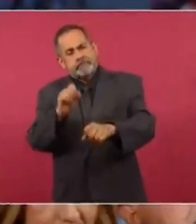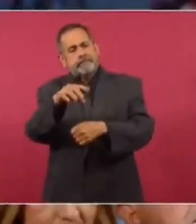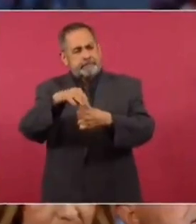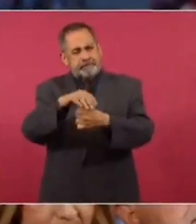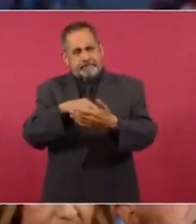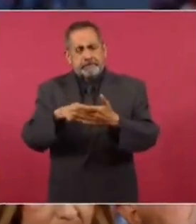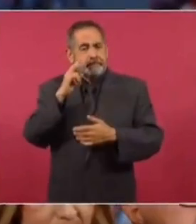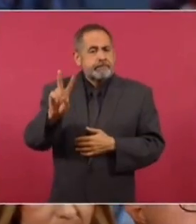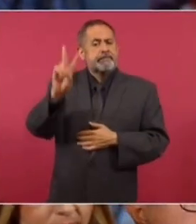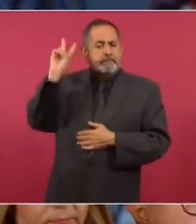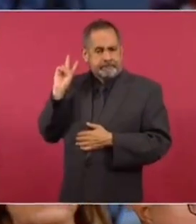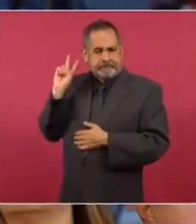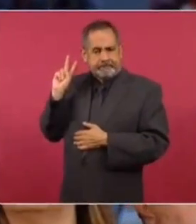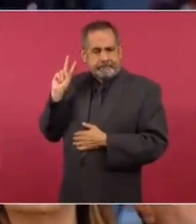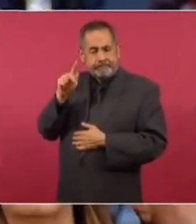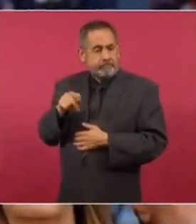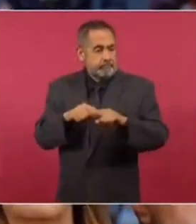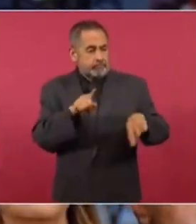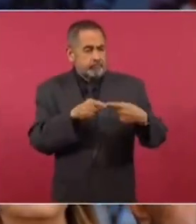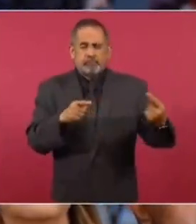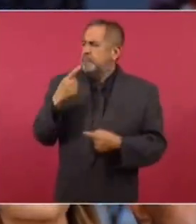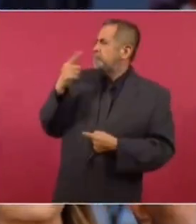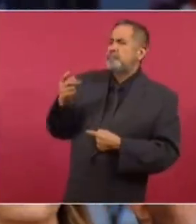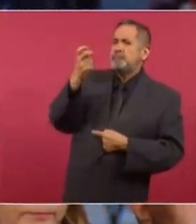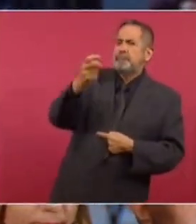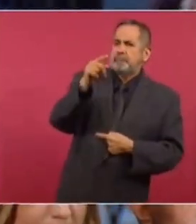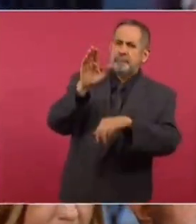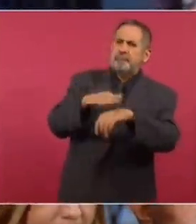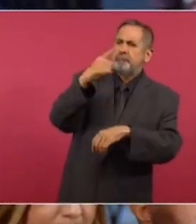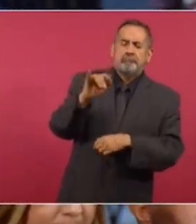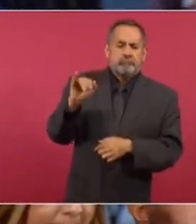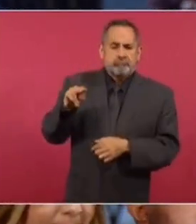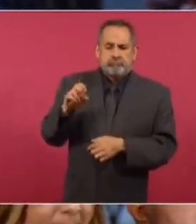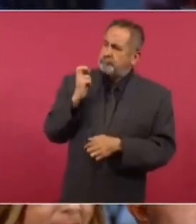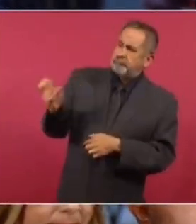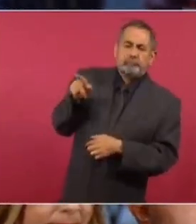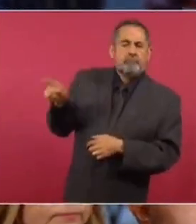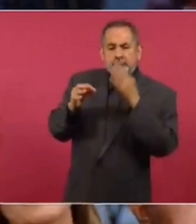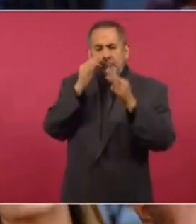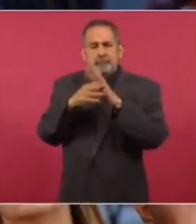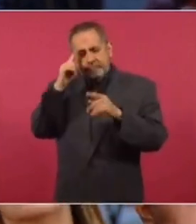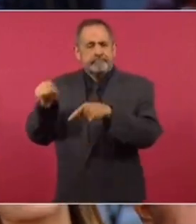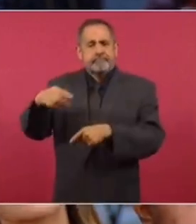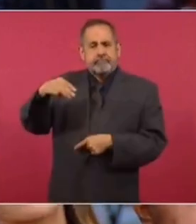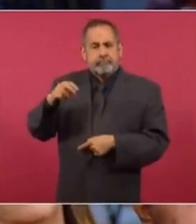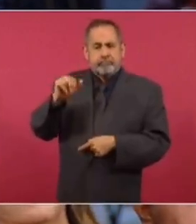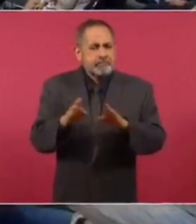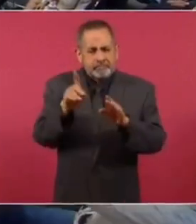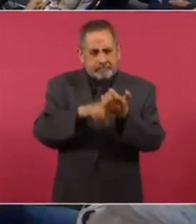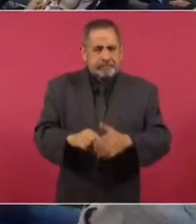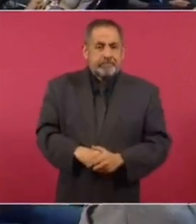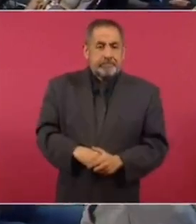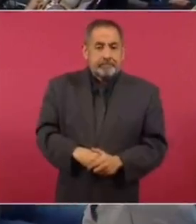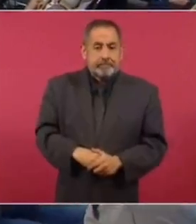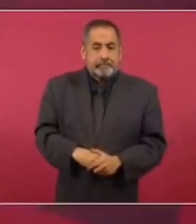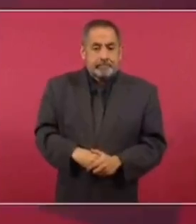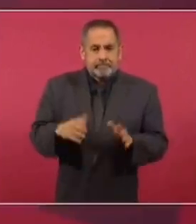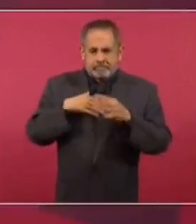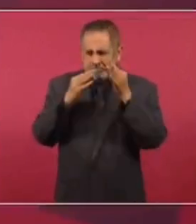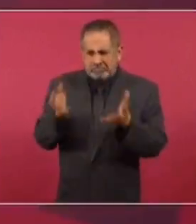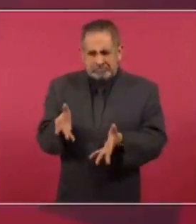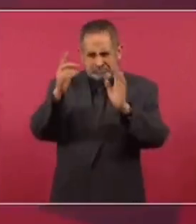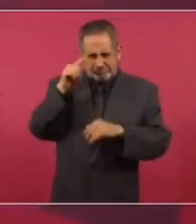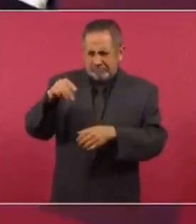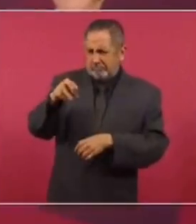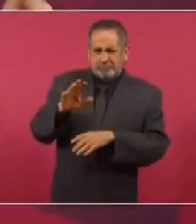el viernes pasado la oposición ya presentó algunas denuncias ante el INE por lo señalan a usted de haber promovido el voto para Morena en la mañanera. No, yo no estoy promoviendo el